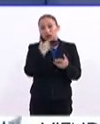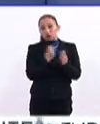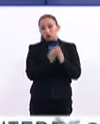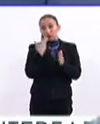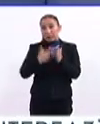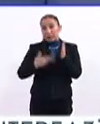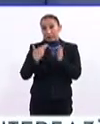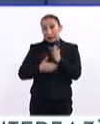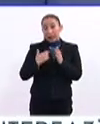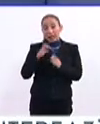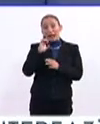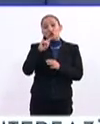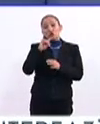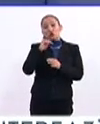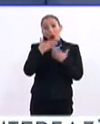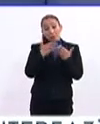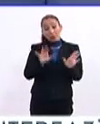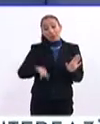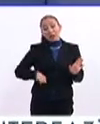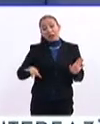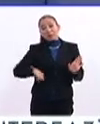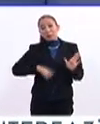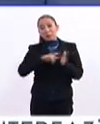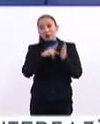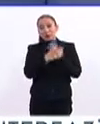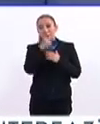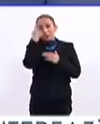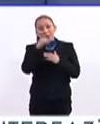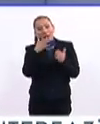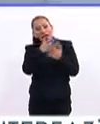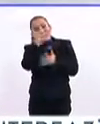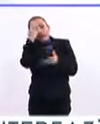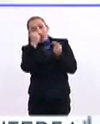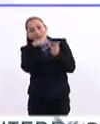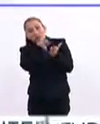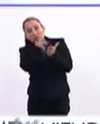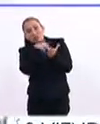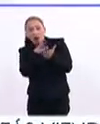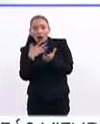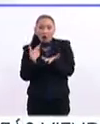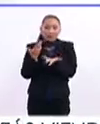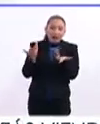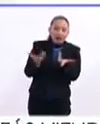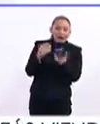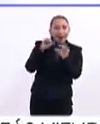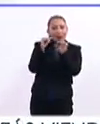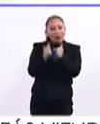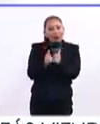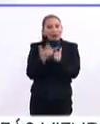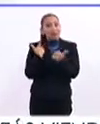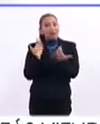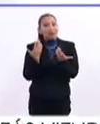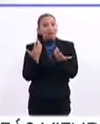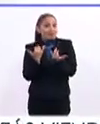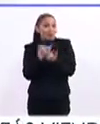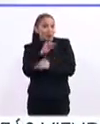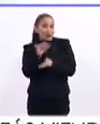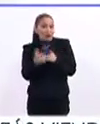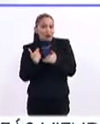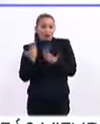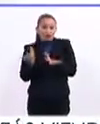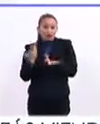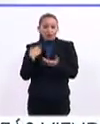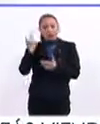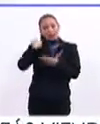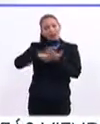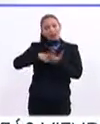talleres. Sí, Estudio Abierto, este interesantísimo proyecto para poder aprender a pintar, desarrollar esta arte, igual y todos tenemos un